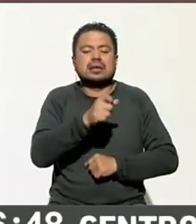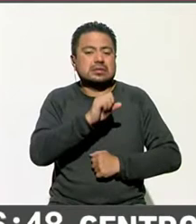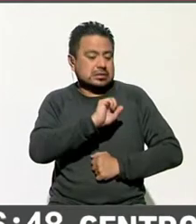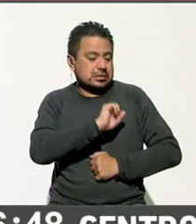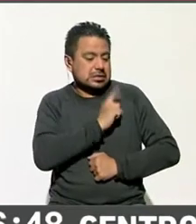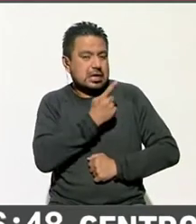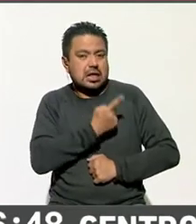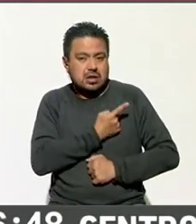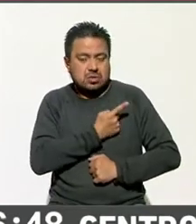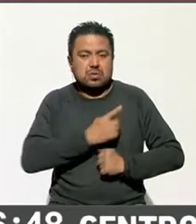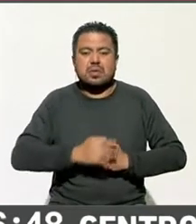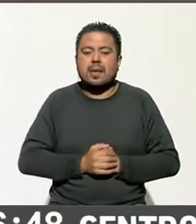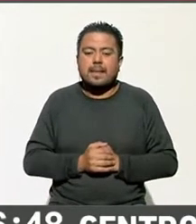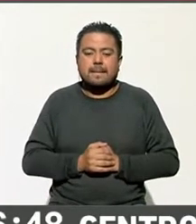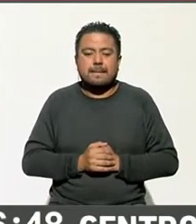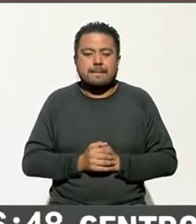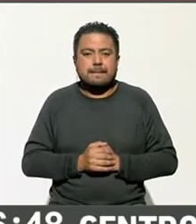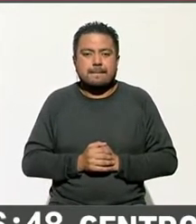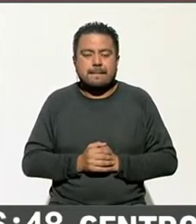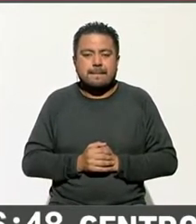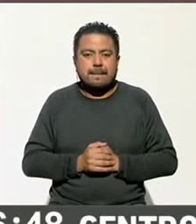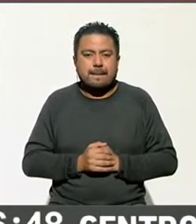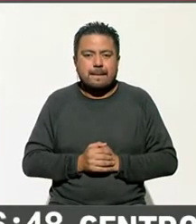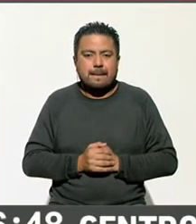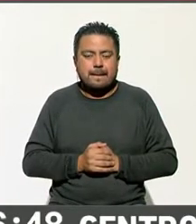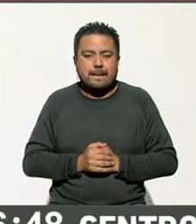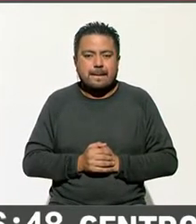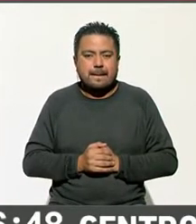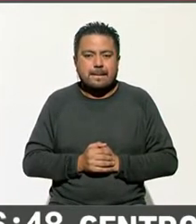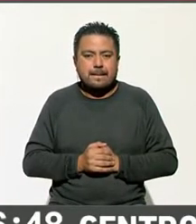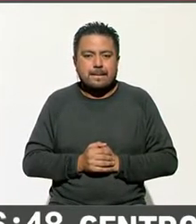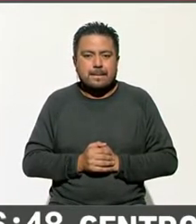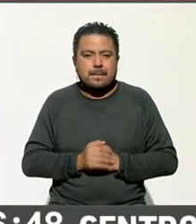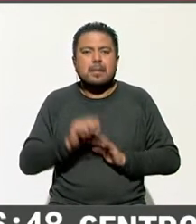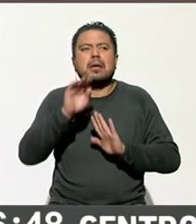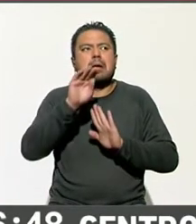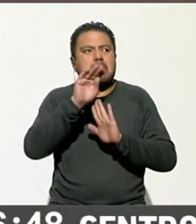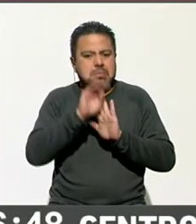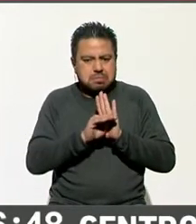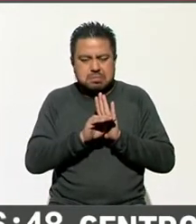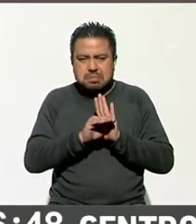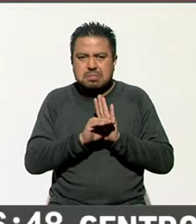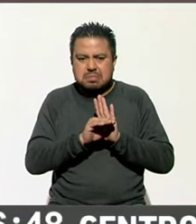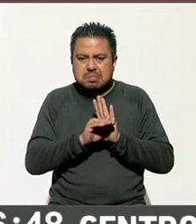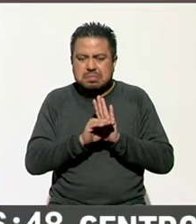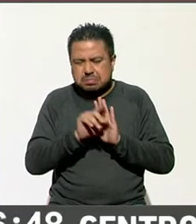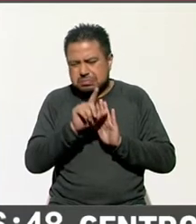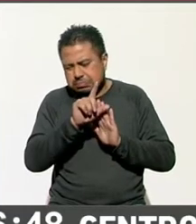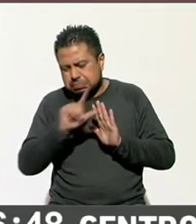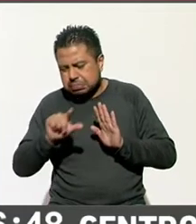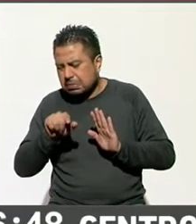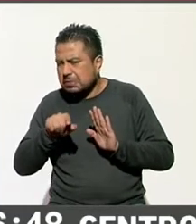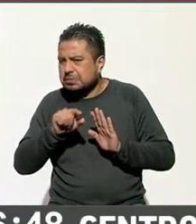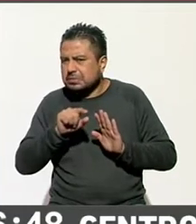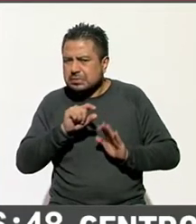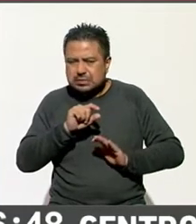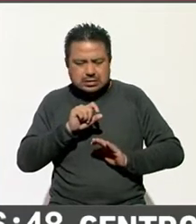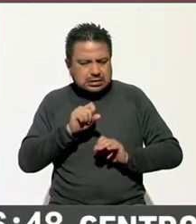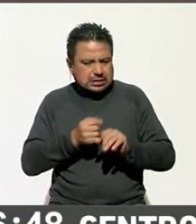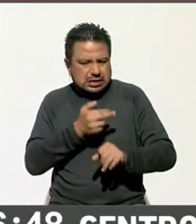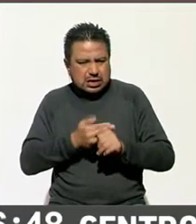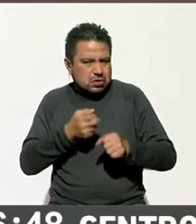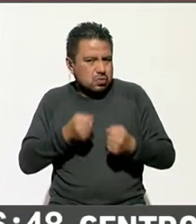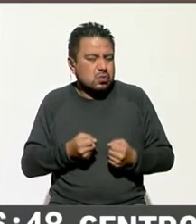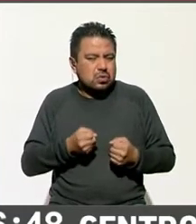basa un poco el tema de inseguridad, y la salud del